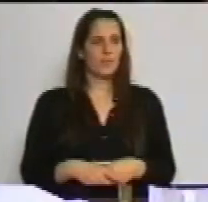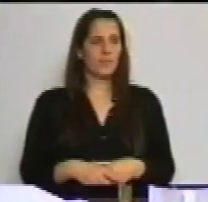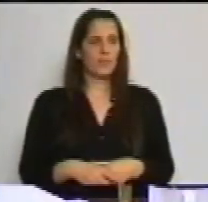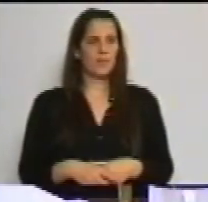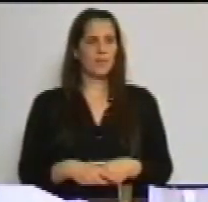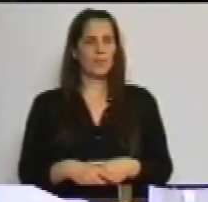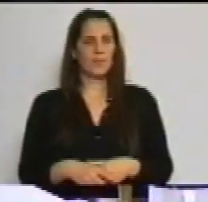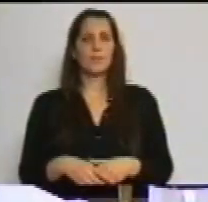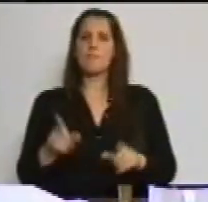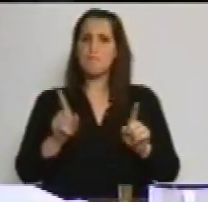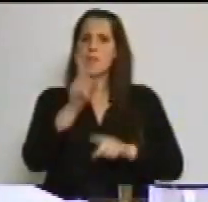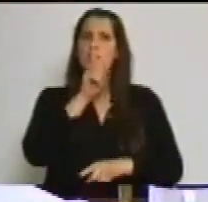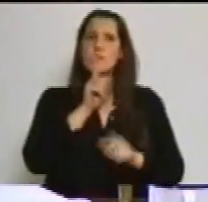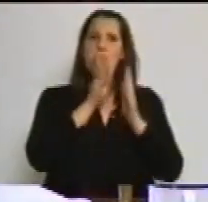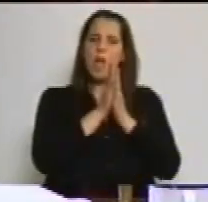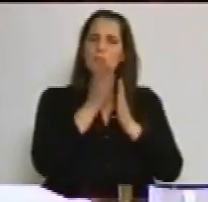Pedimos silencio para...